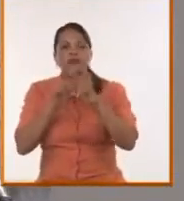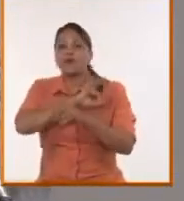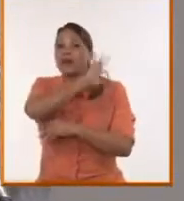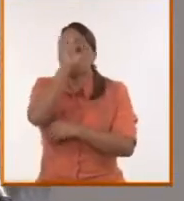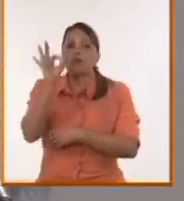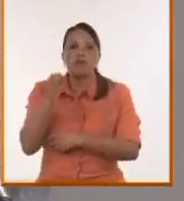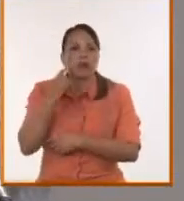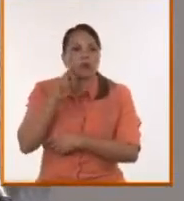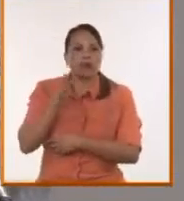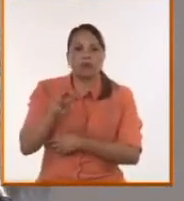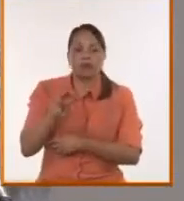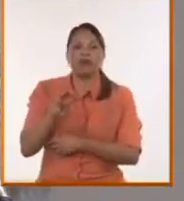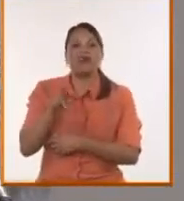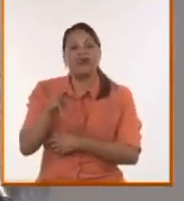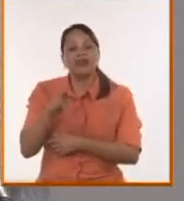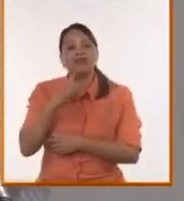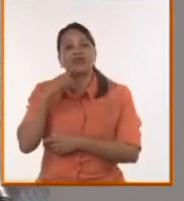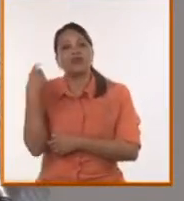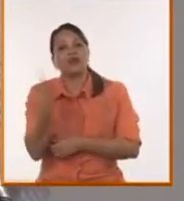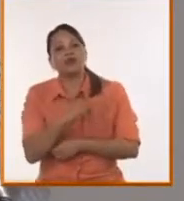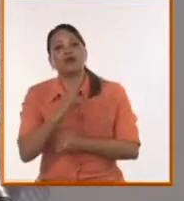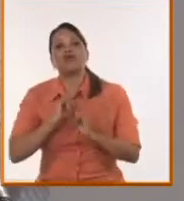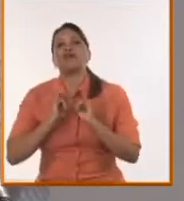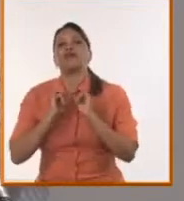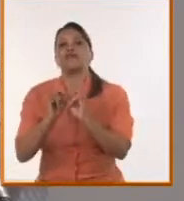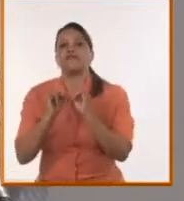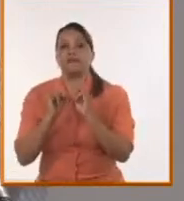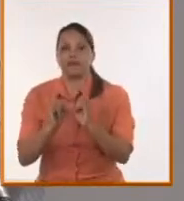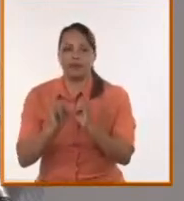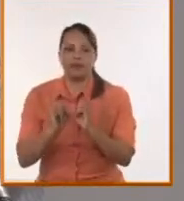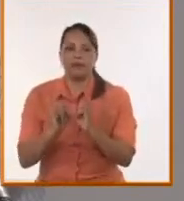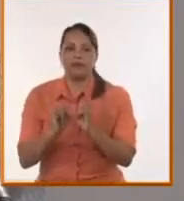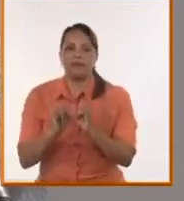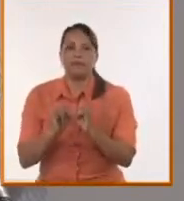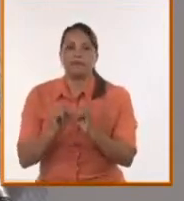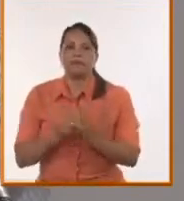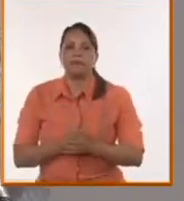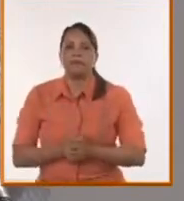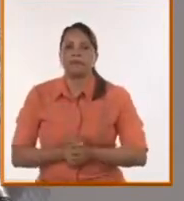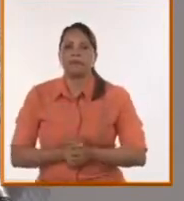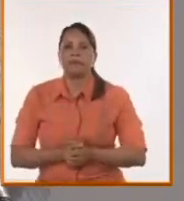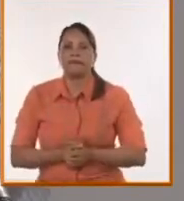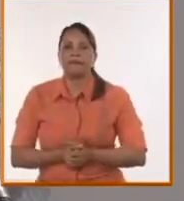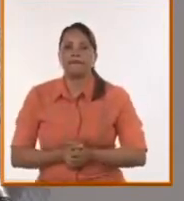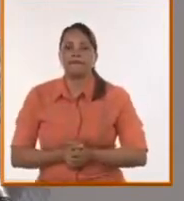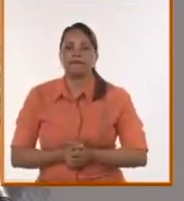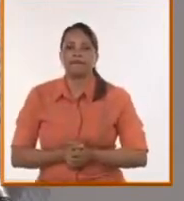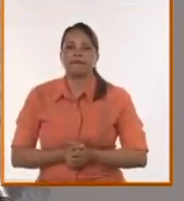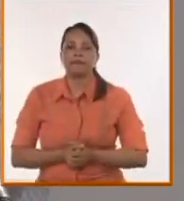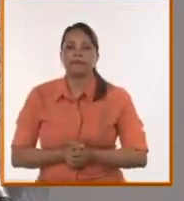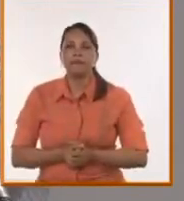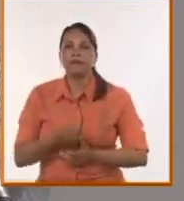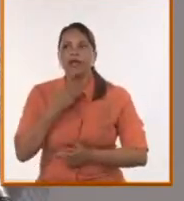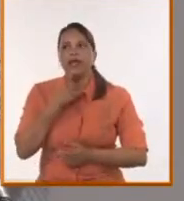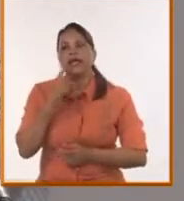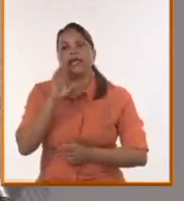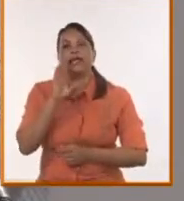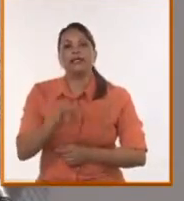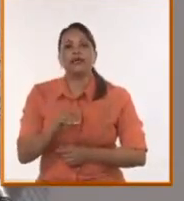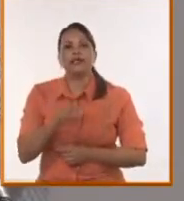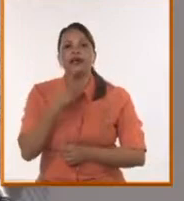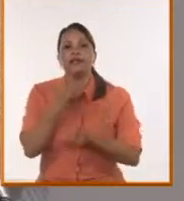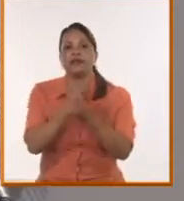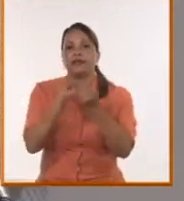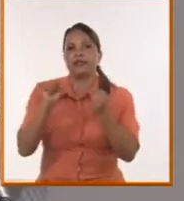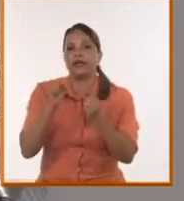actualmente es una dictadura informativa unánime. Por lo tanto, quien les cuente que hay democracia, libertad de